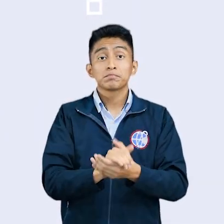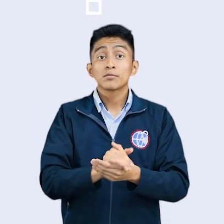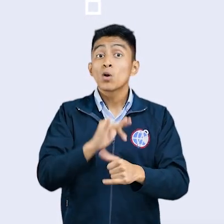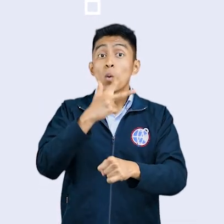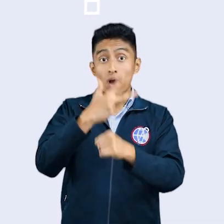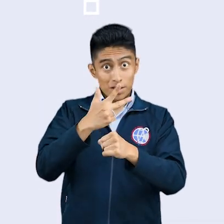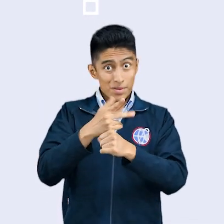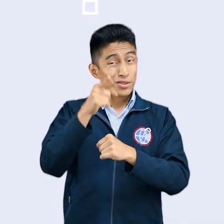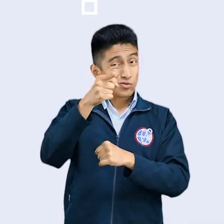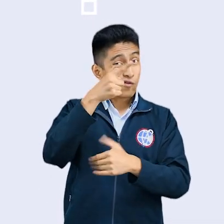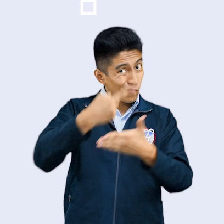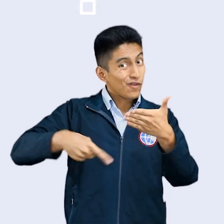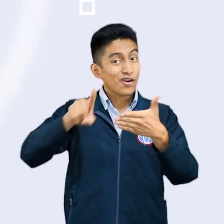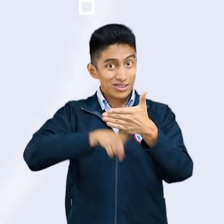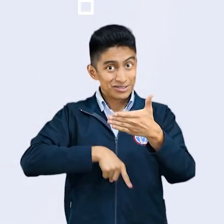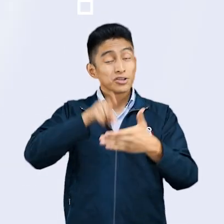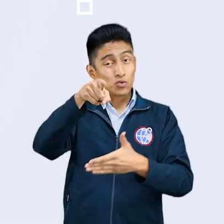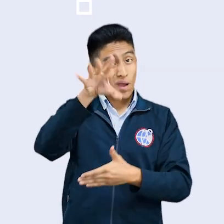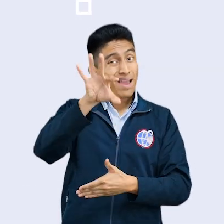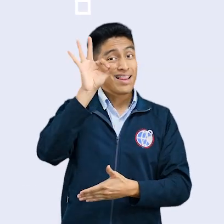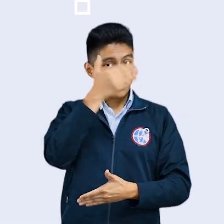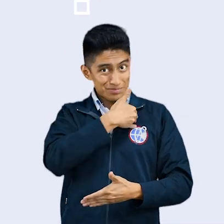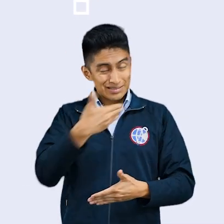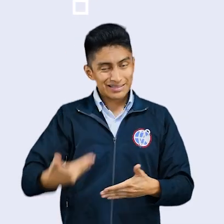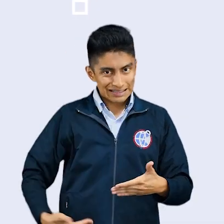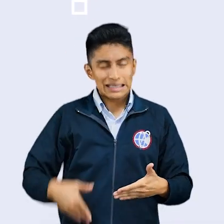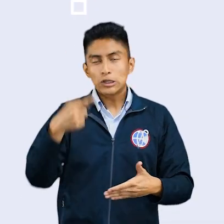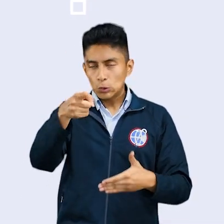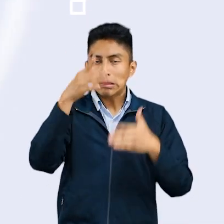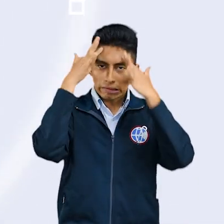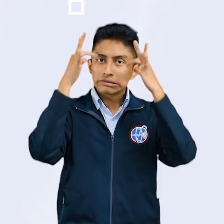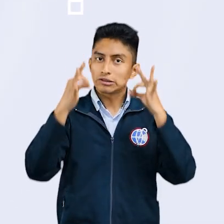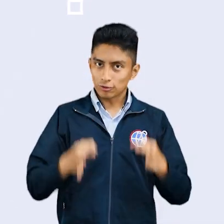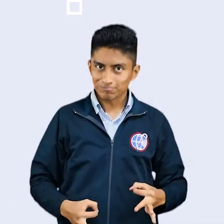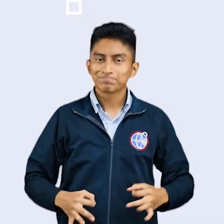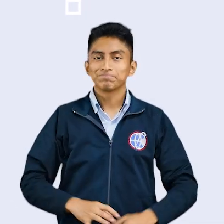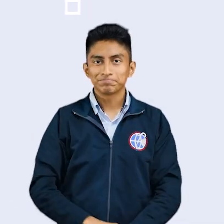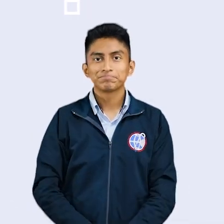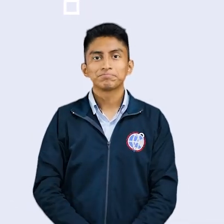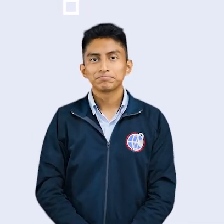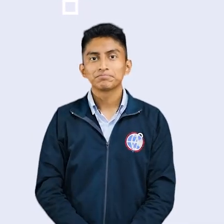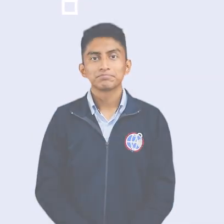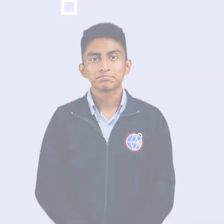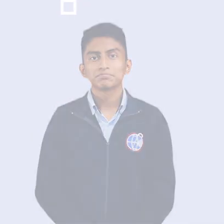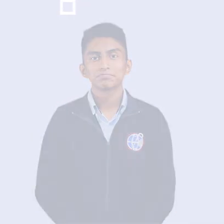Guatemala, tú votas, tú eliges, tú decides.